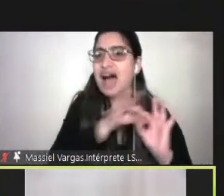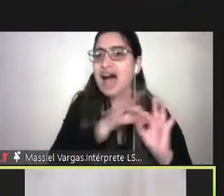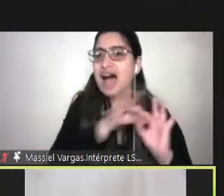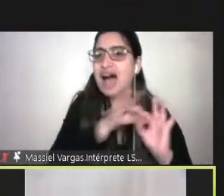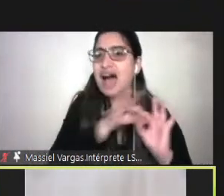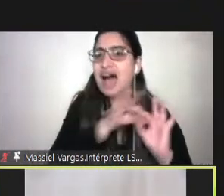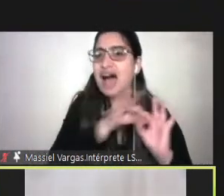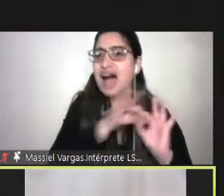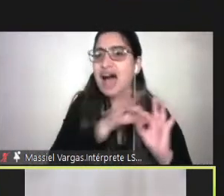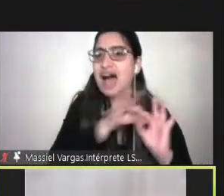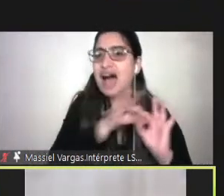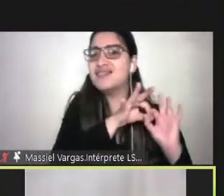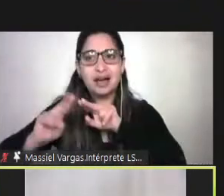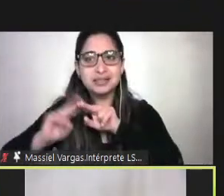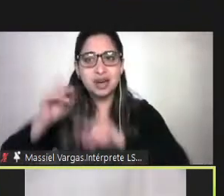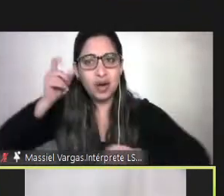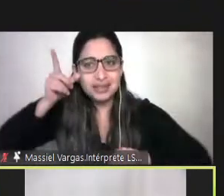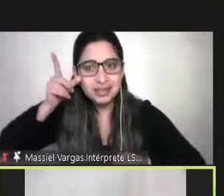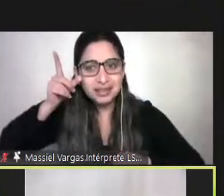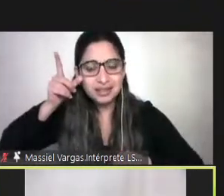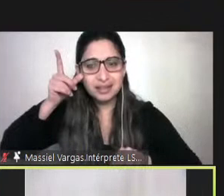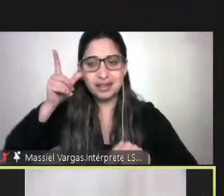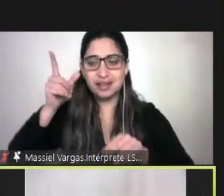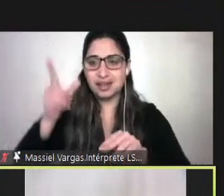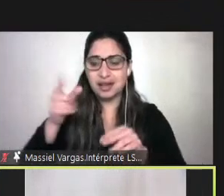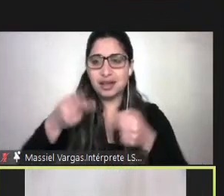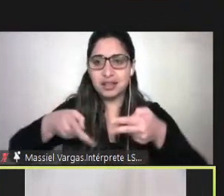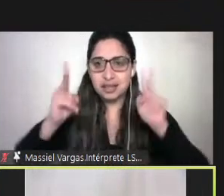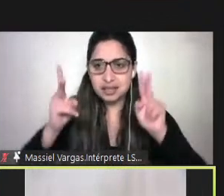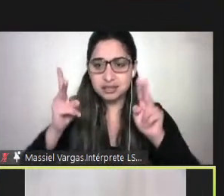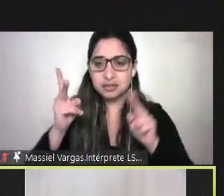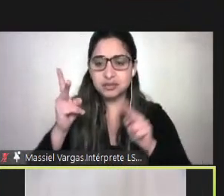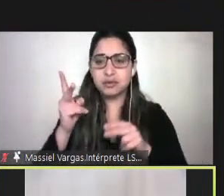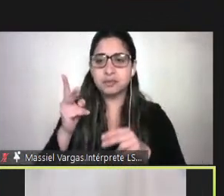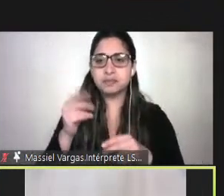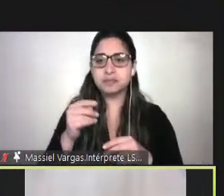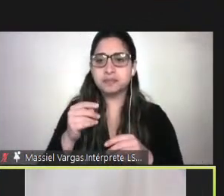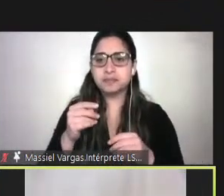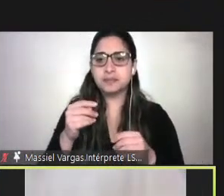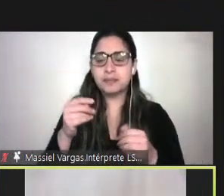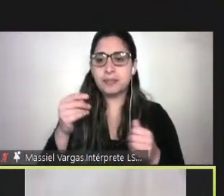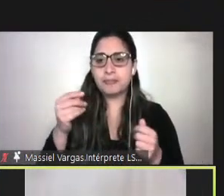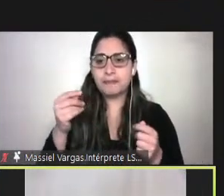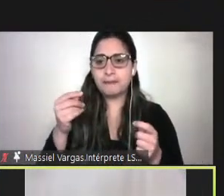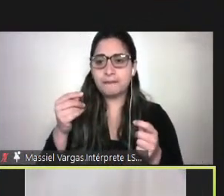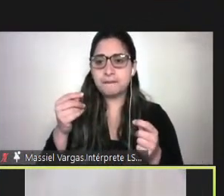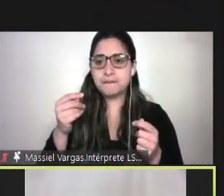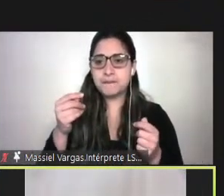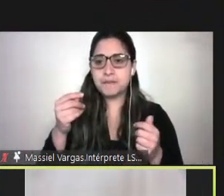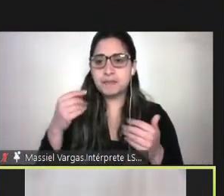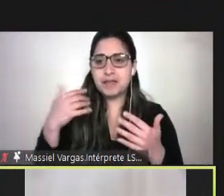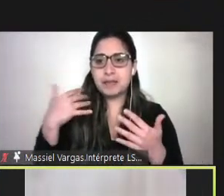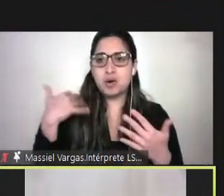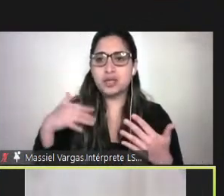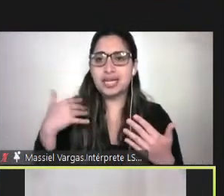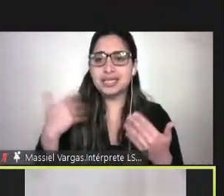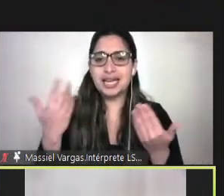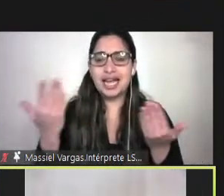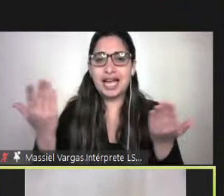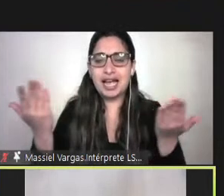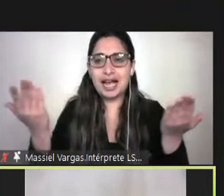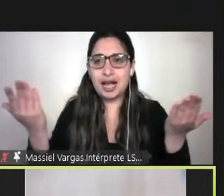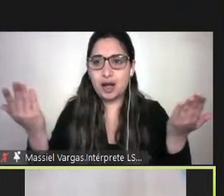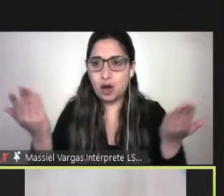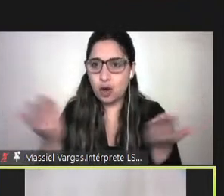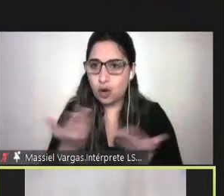una forma muy particular para ellos y era importante decir cómo ellos visualizaban